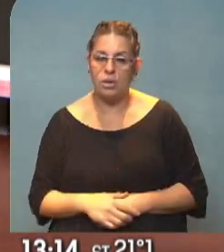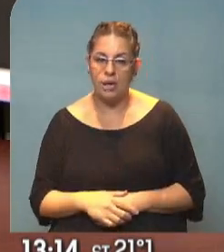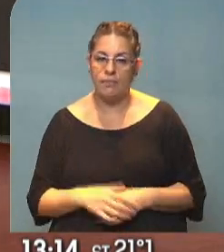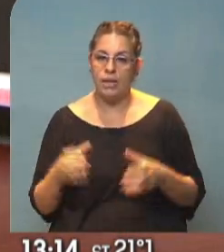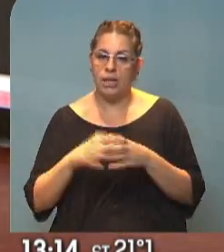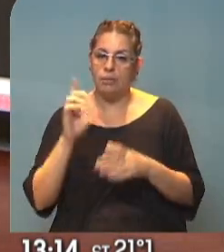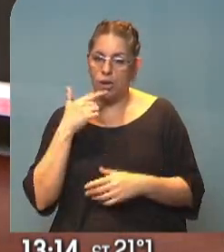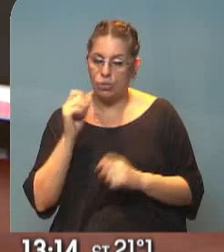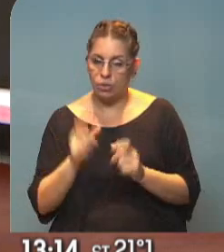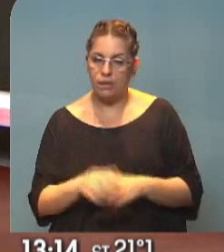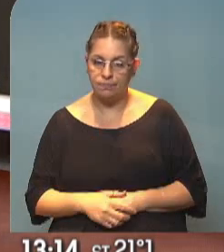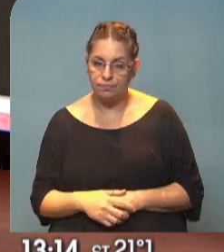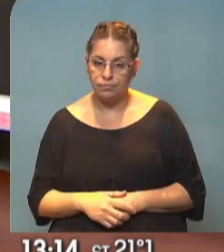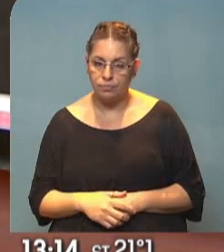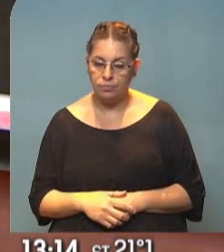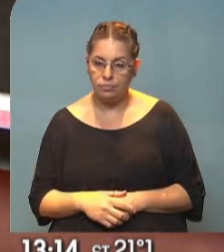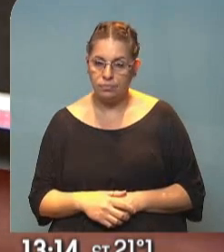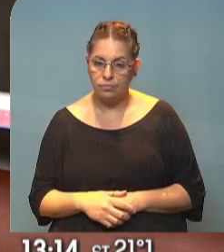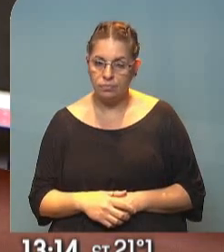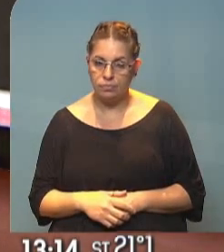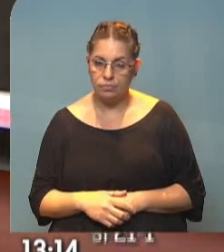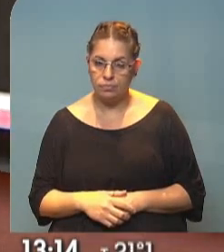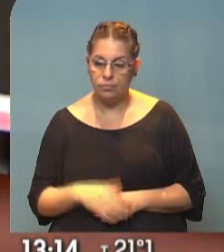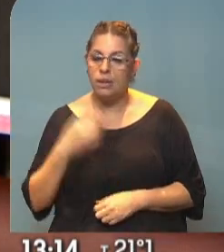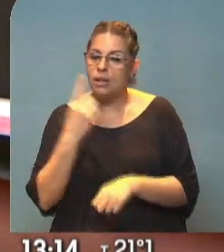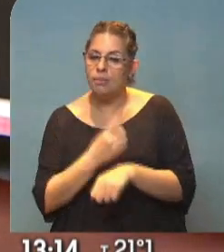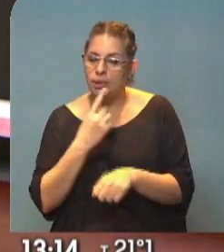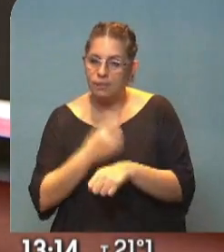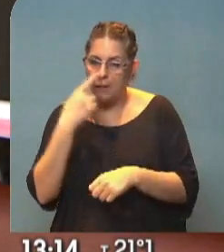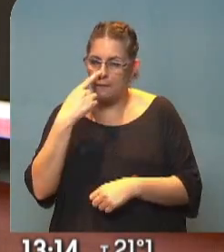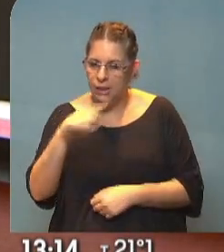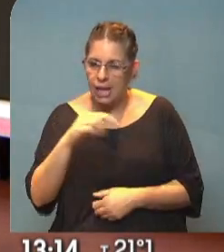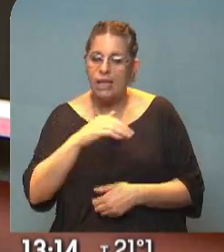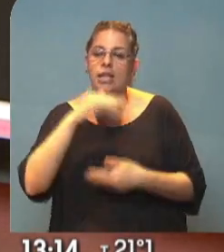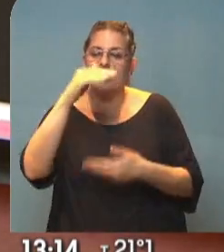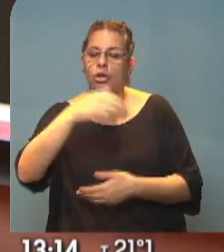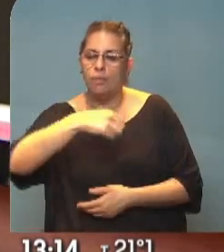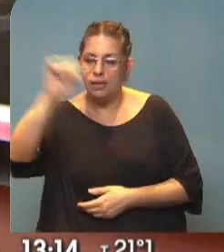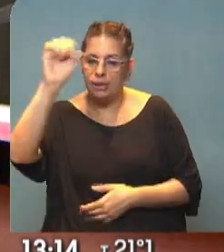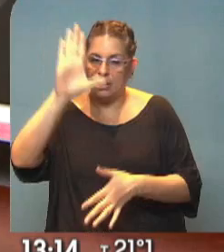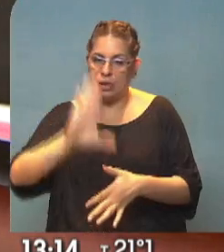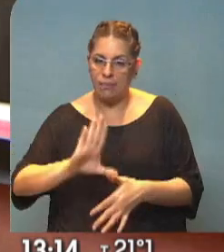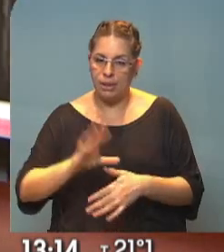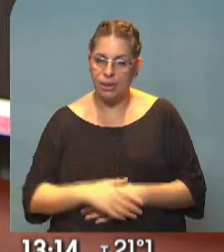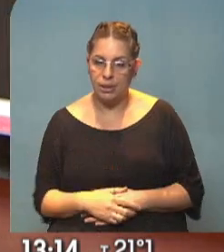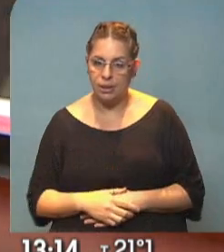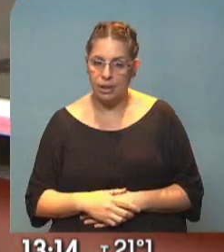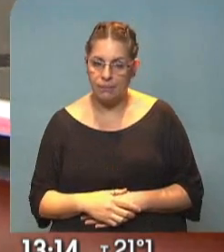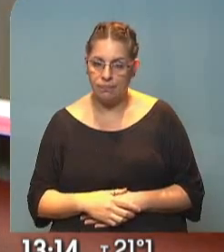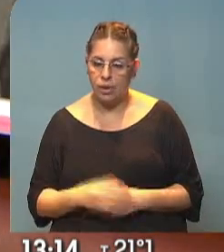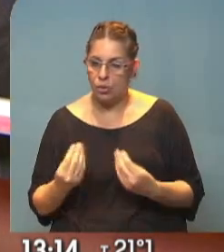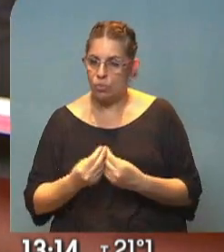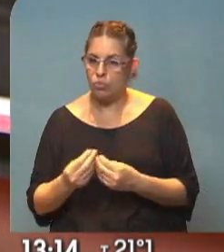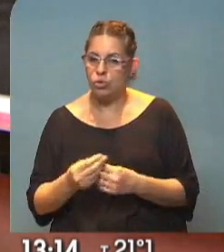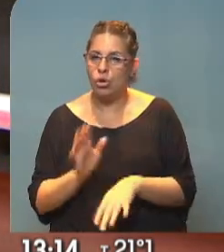para el equipo Granate tener por delante la primera final de la Copa Libertadores de América. Digo contrastes de emociones,